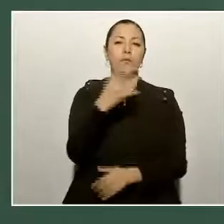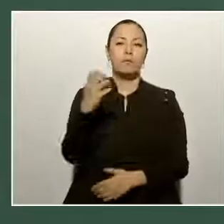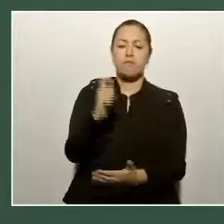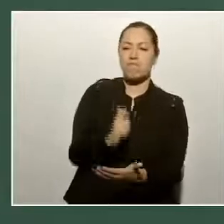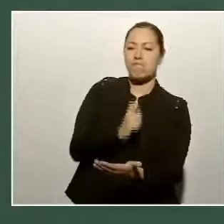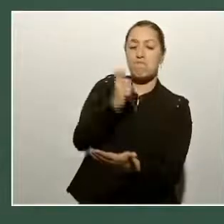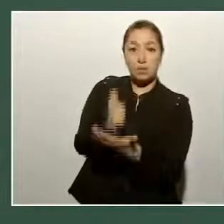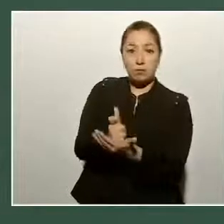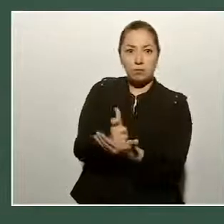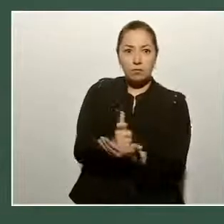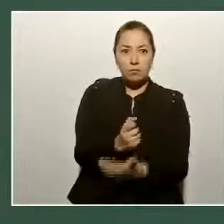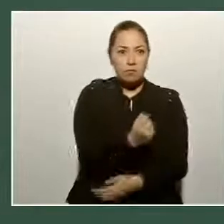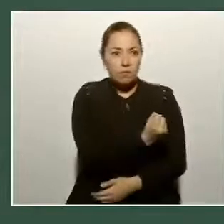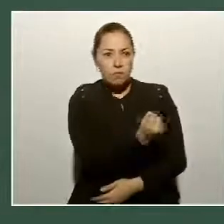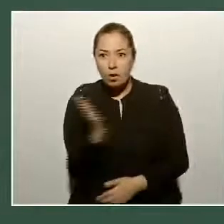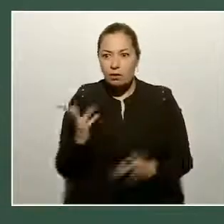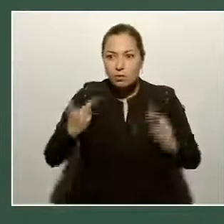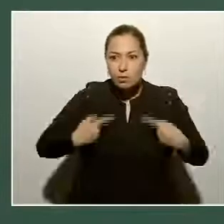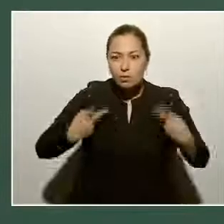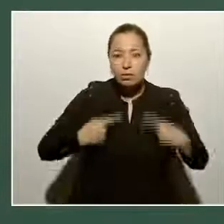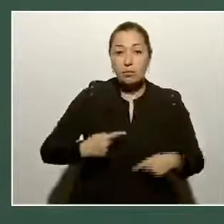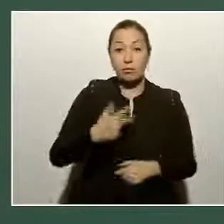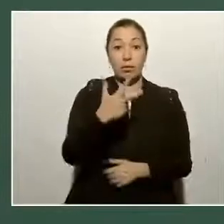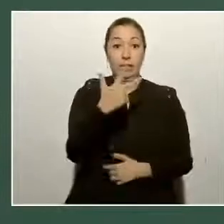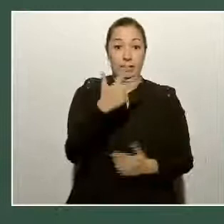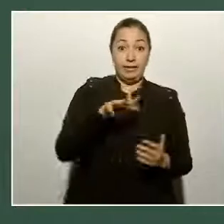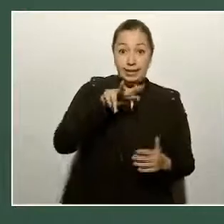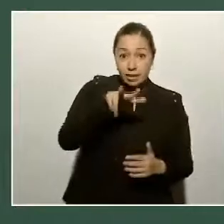18.983.